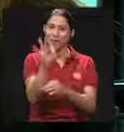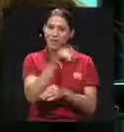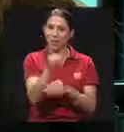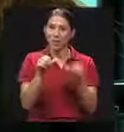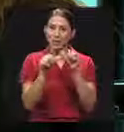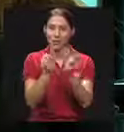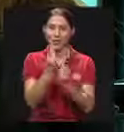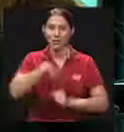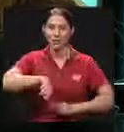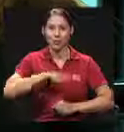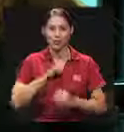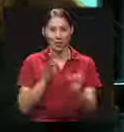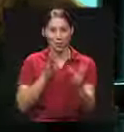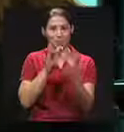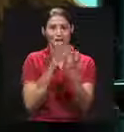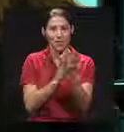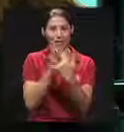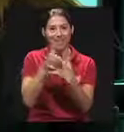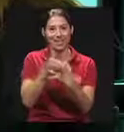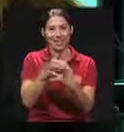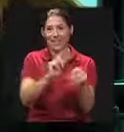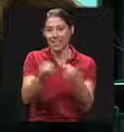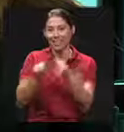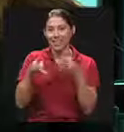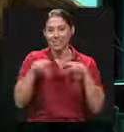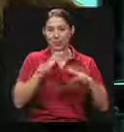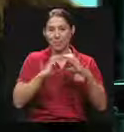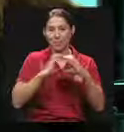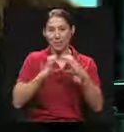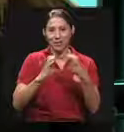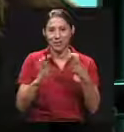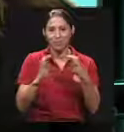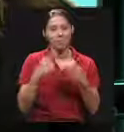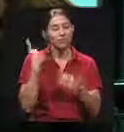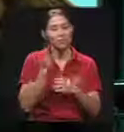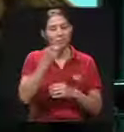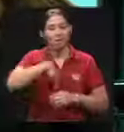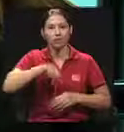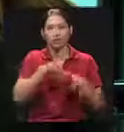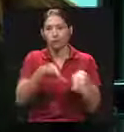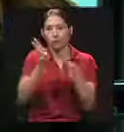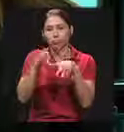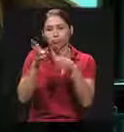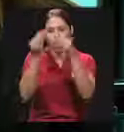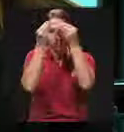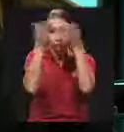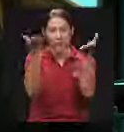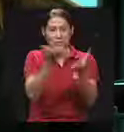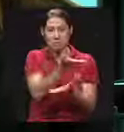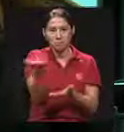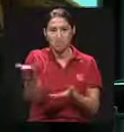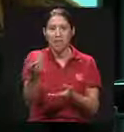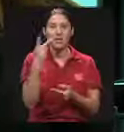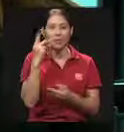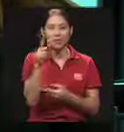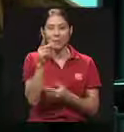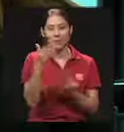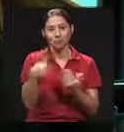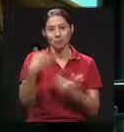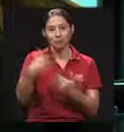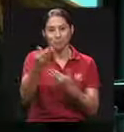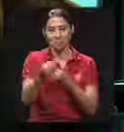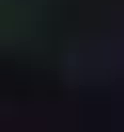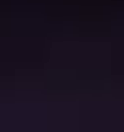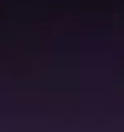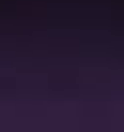invitamos a que continúe con nosotros en contacto a través de estos medios de comunicación donde constantemente difundimos información y nos vemos